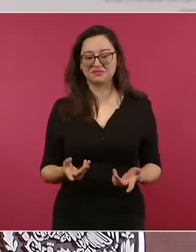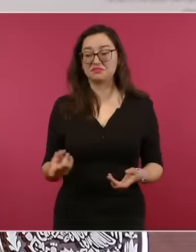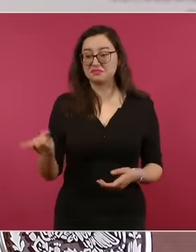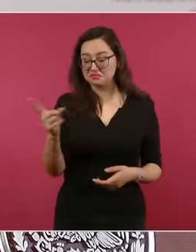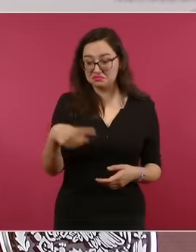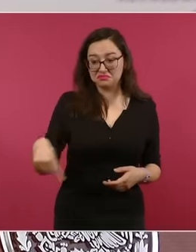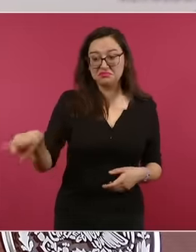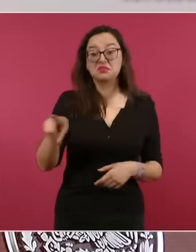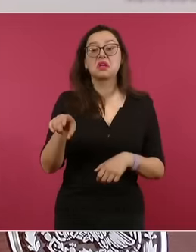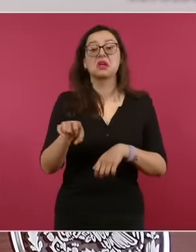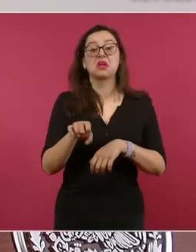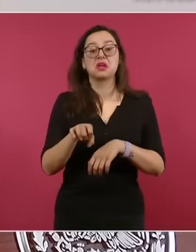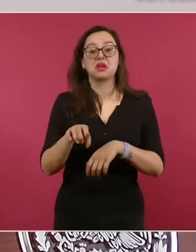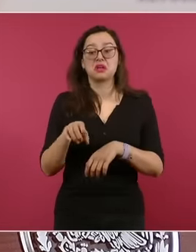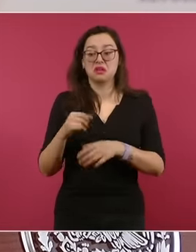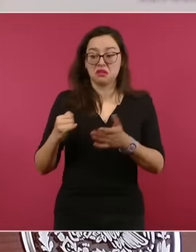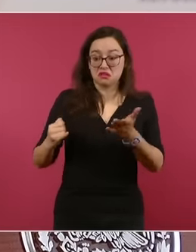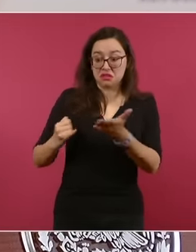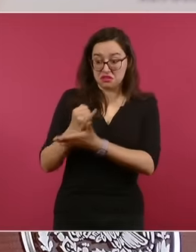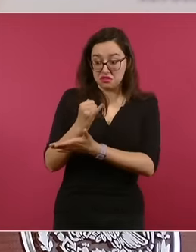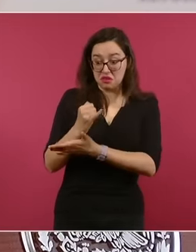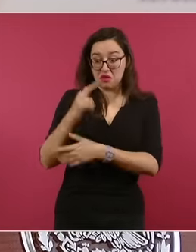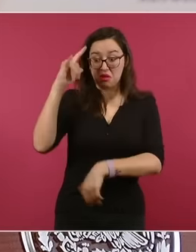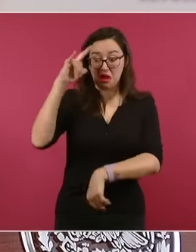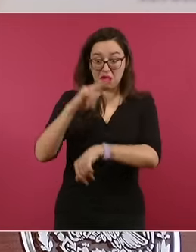funcionarios que tomaron esa decisión.